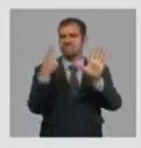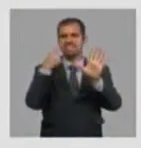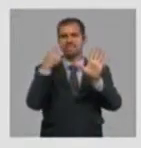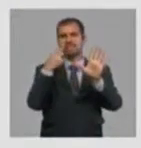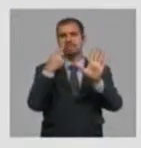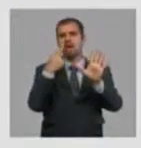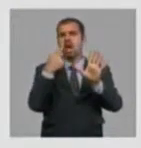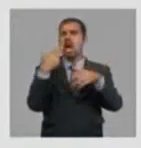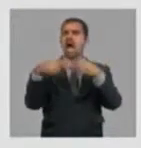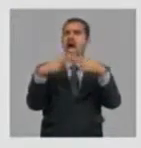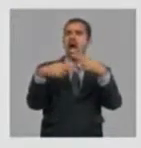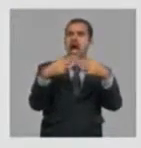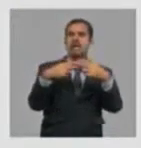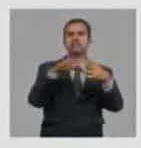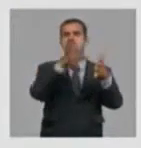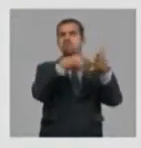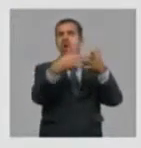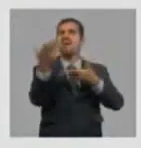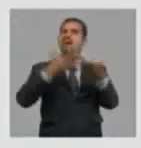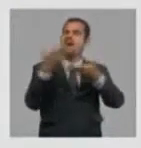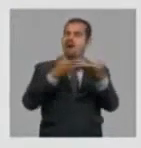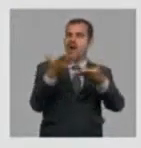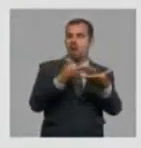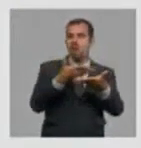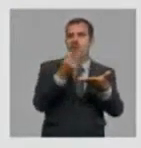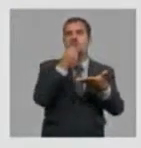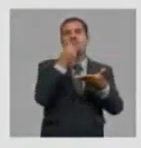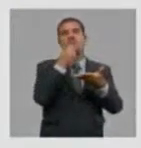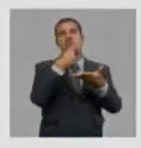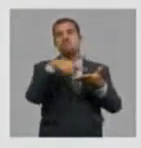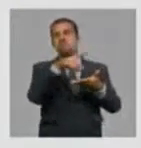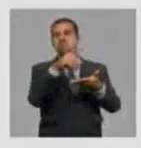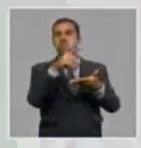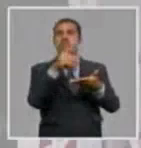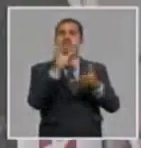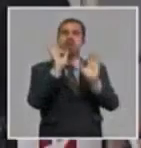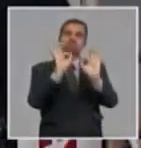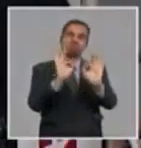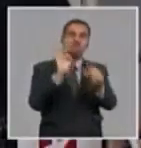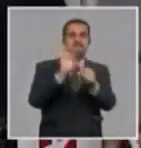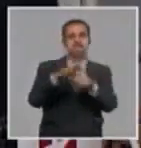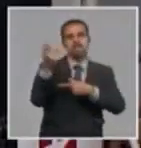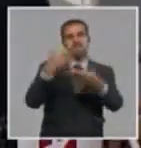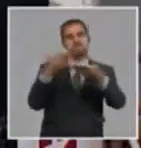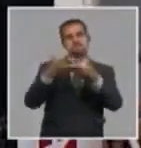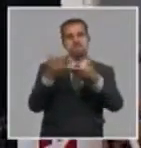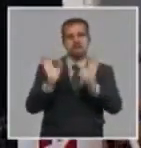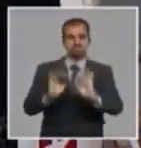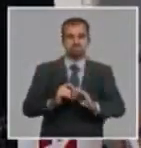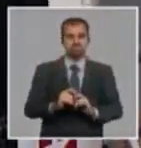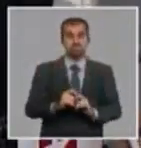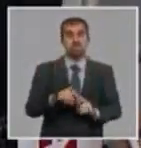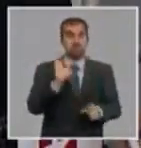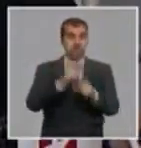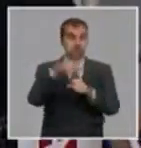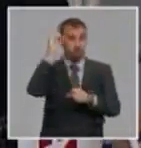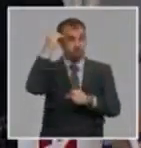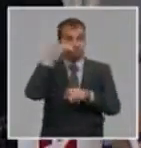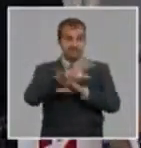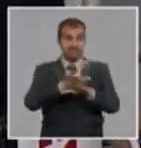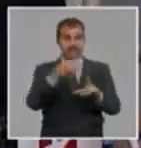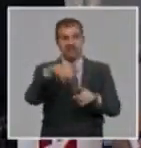el desarrollo y registro de los productos arteriales. O sea, ellos mismos, a partir de su conocimiento, tienen el reto de que son